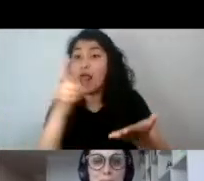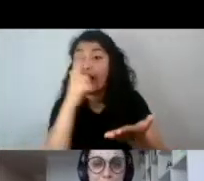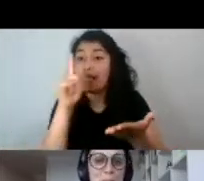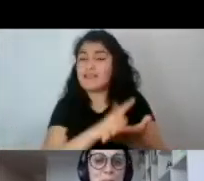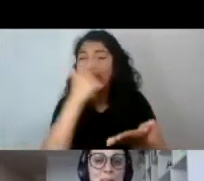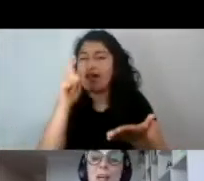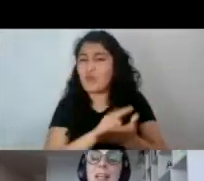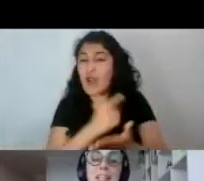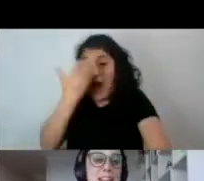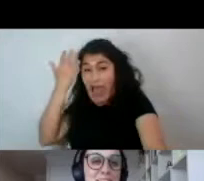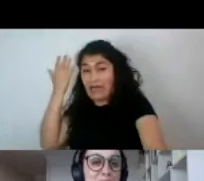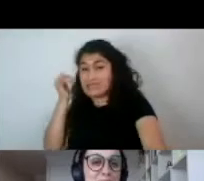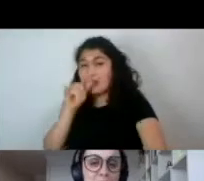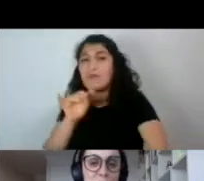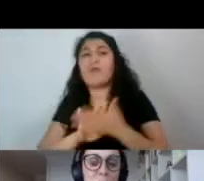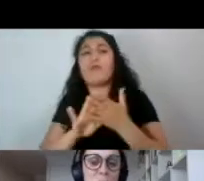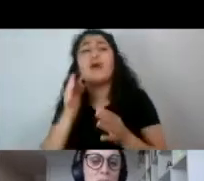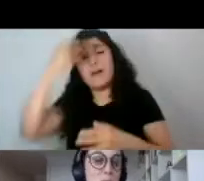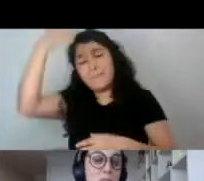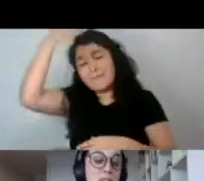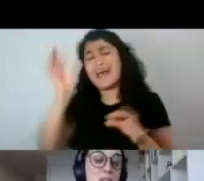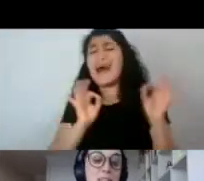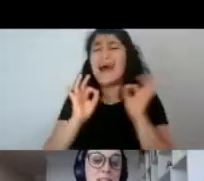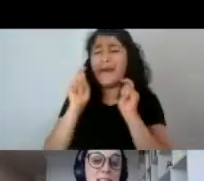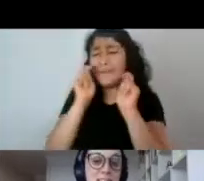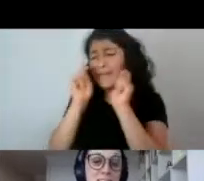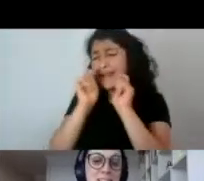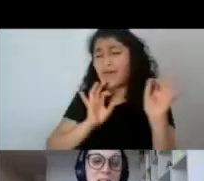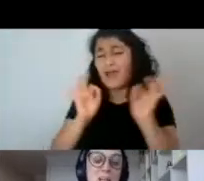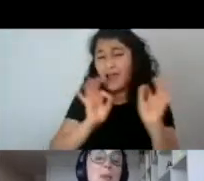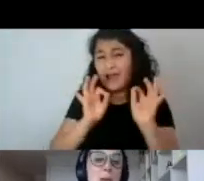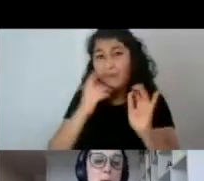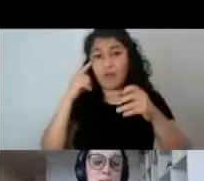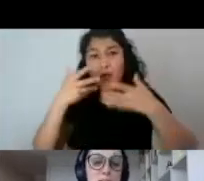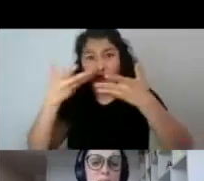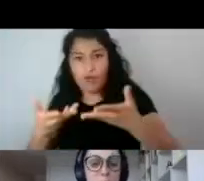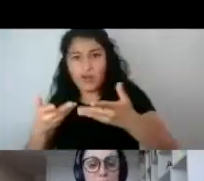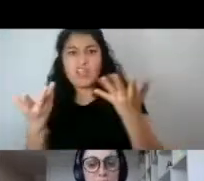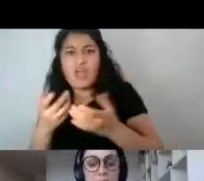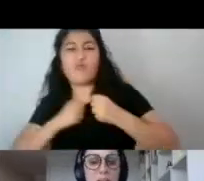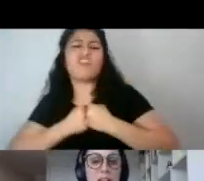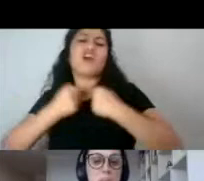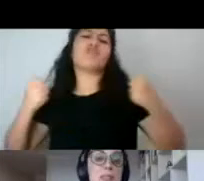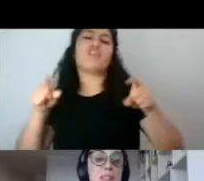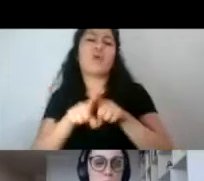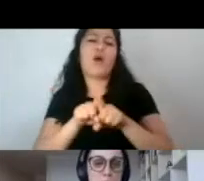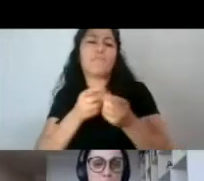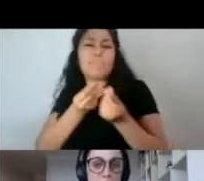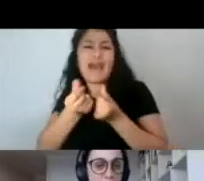peligro y en la del siglo XXI hay mucha heroína hipermasculinizada, como les decía, e